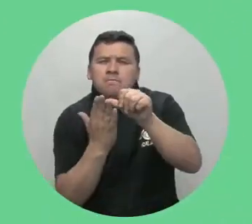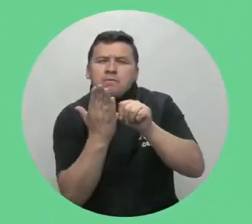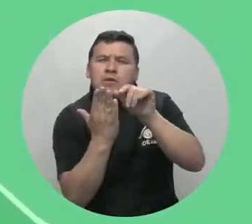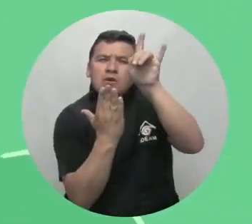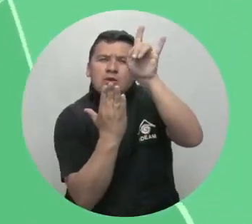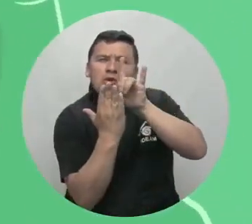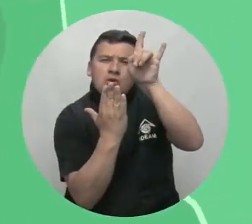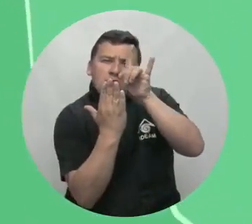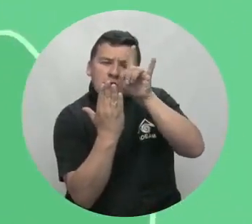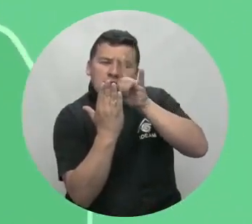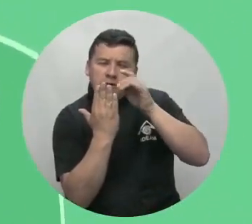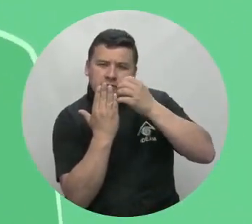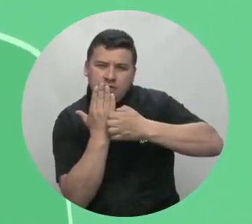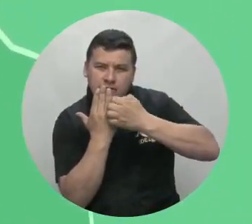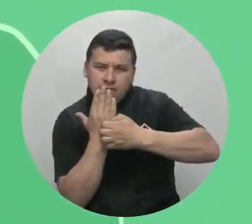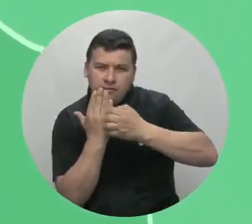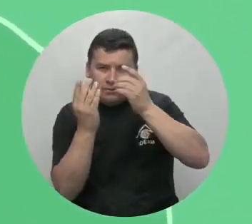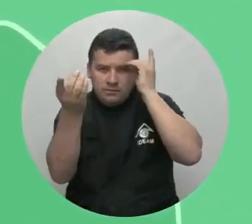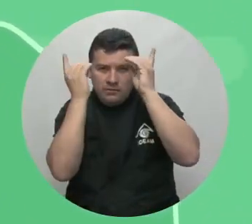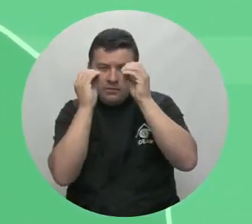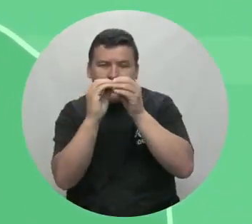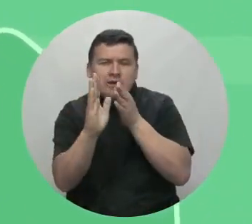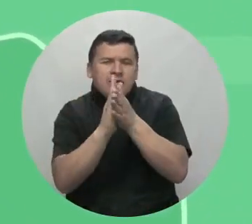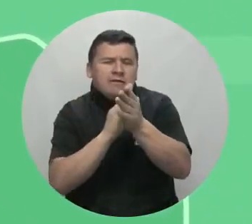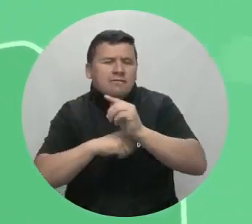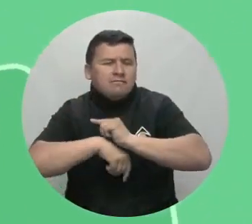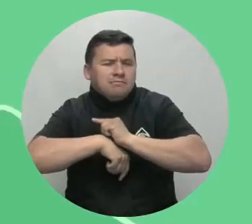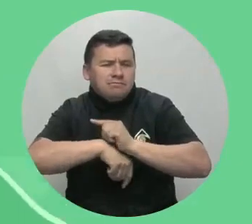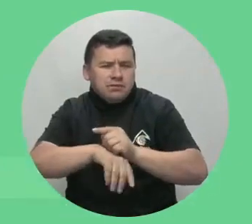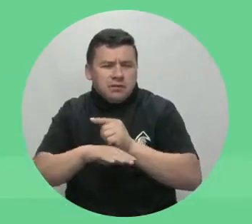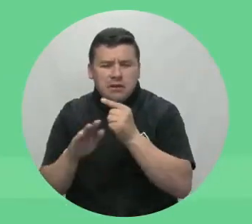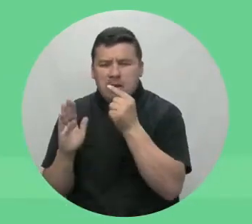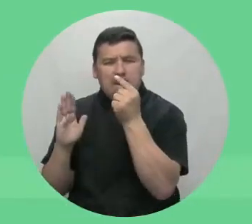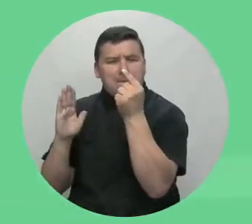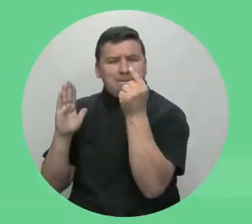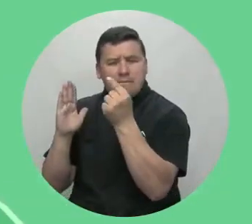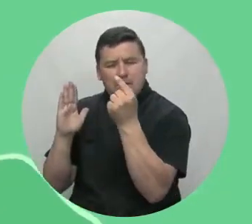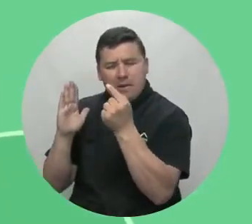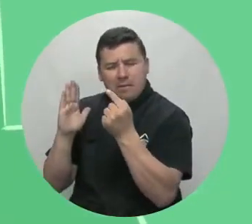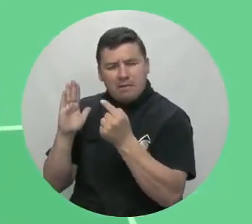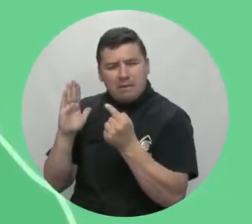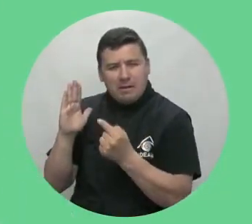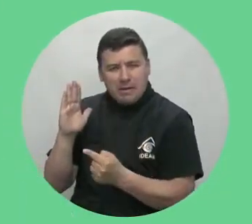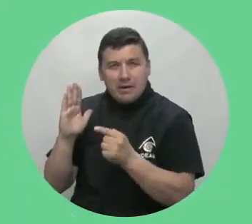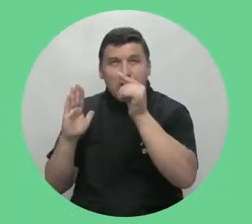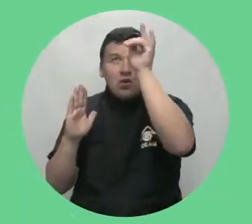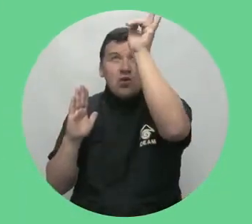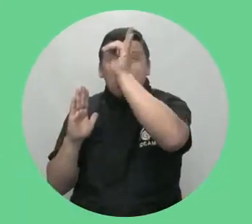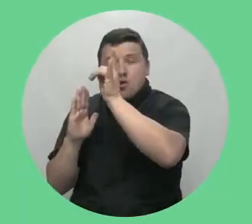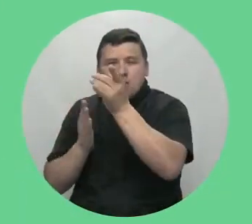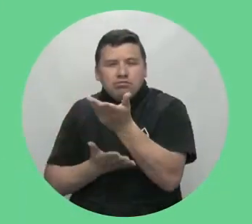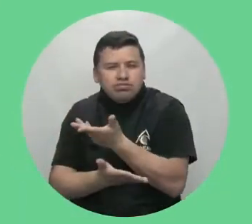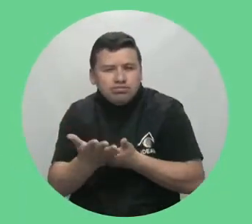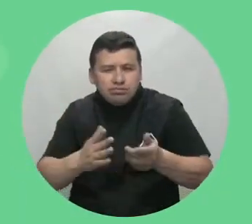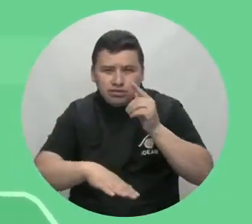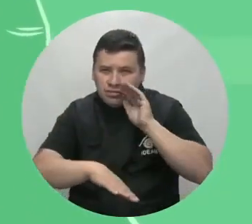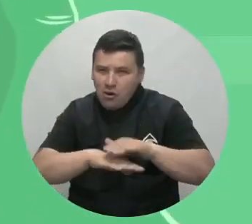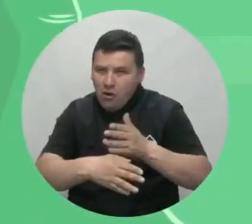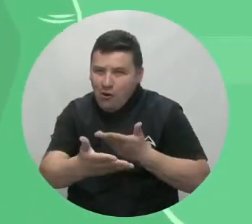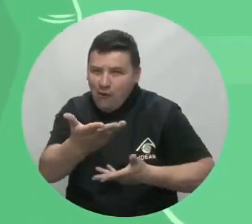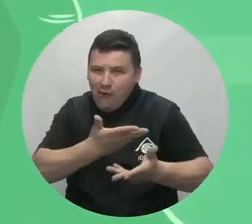descarga nuestra aplicación Mi Pronóstico desde Google Play o App Store. Información en tiempo real, detallada, satelital,